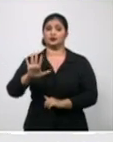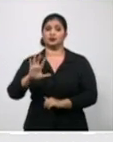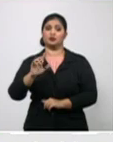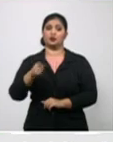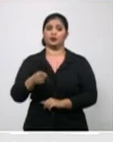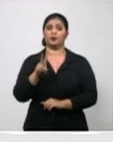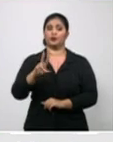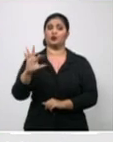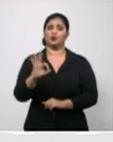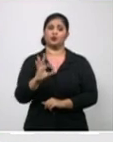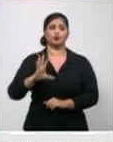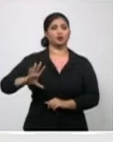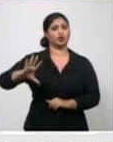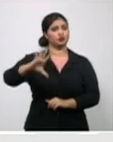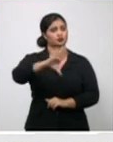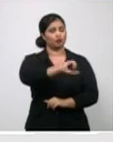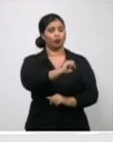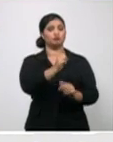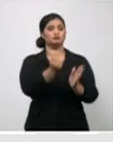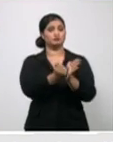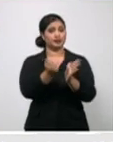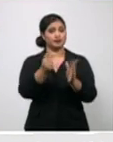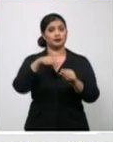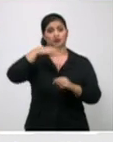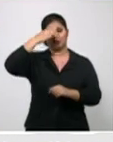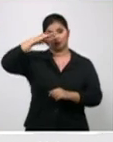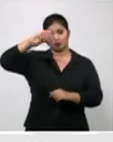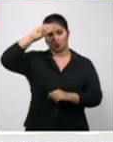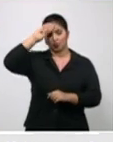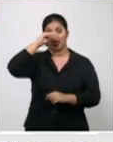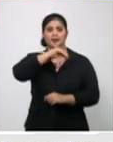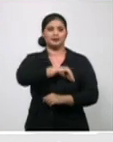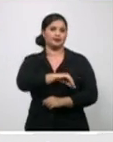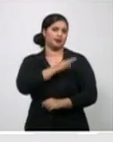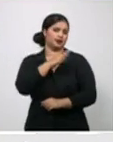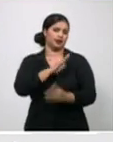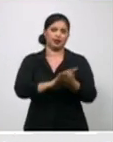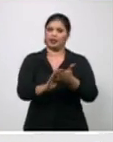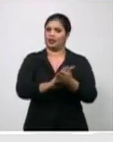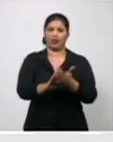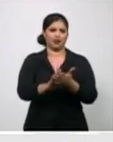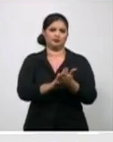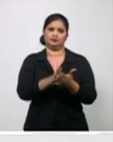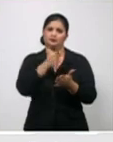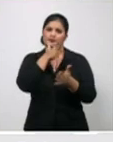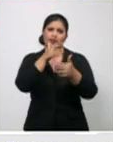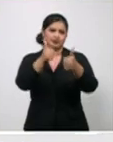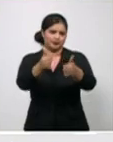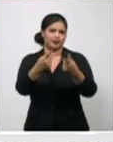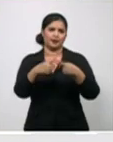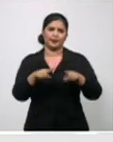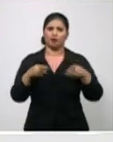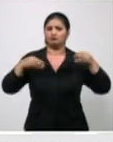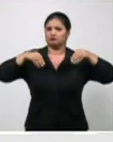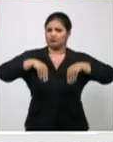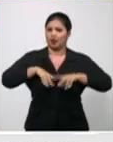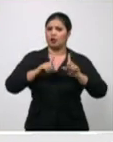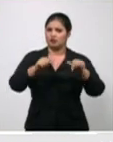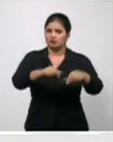todos los diagnosticados en Cuba no han tenido síntomas de la enfermedad. Por lo tanto, estamos compartiendo